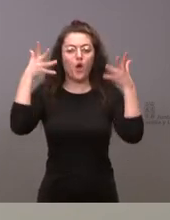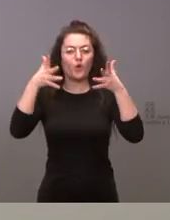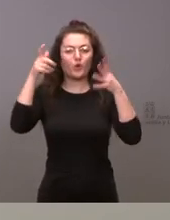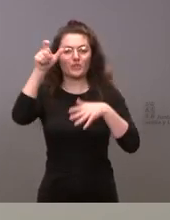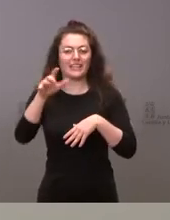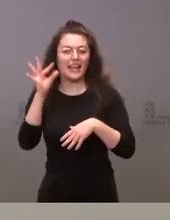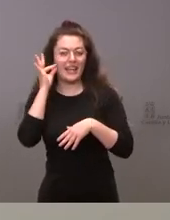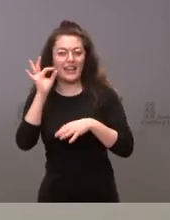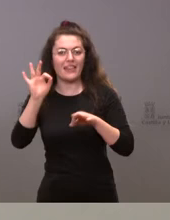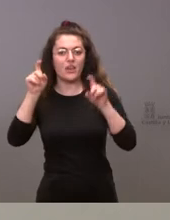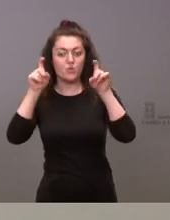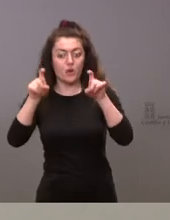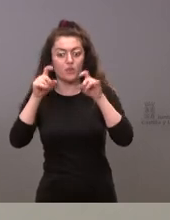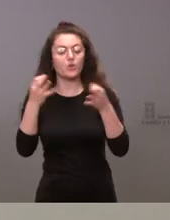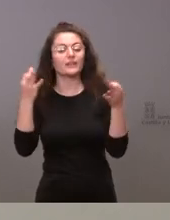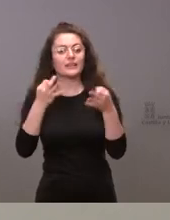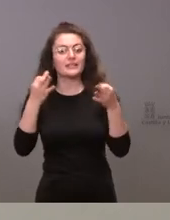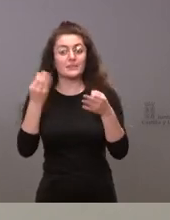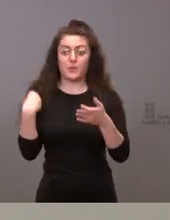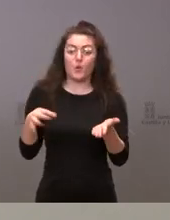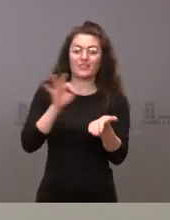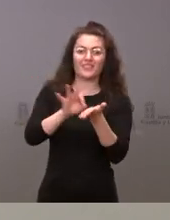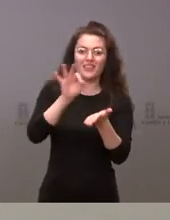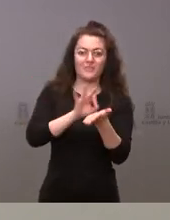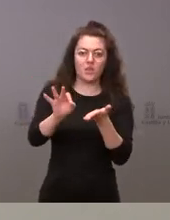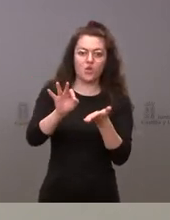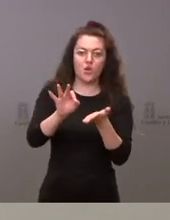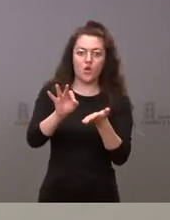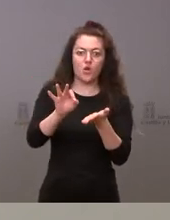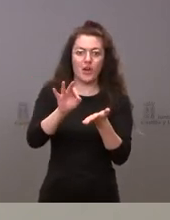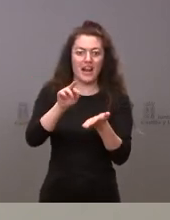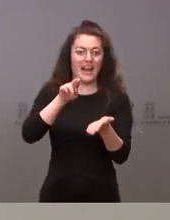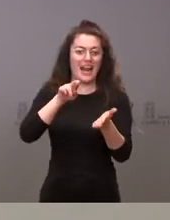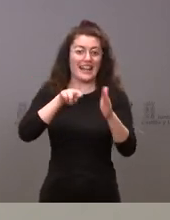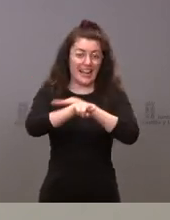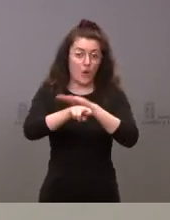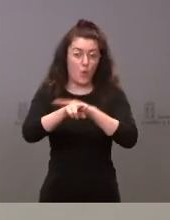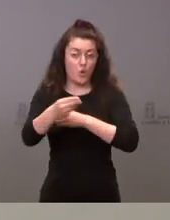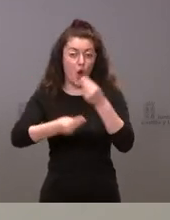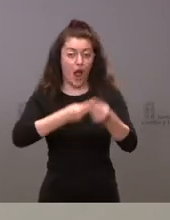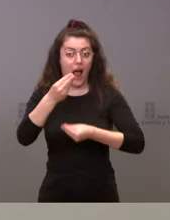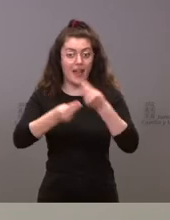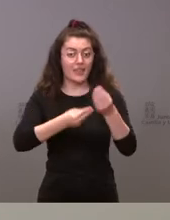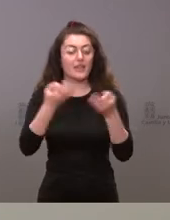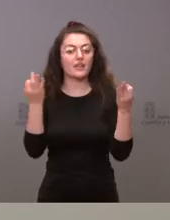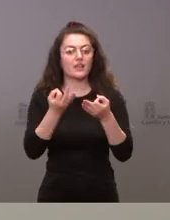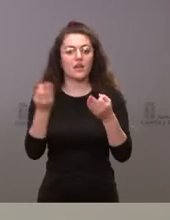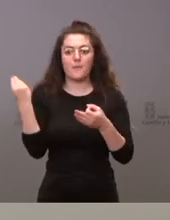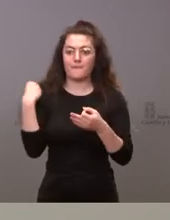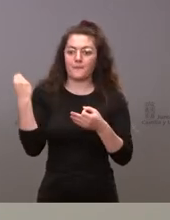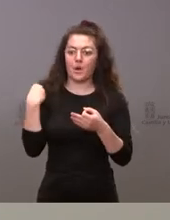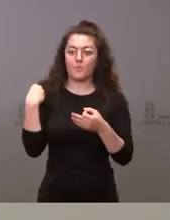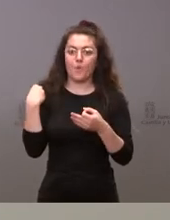y los medios que se han puesto a disposición de esta necesidad son los que han establecido como necesarios